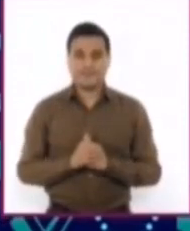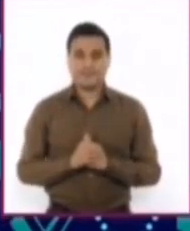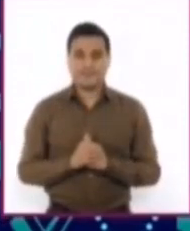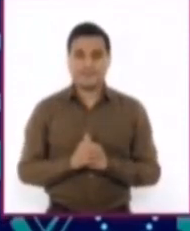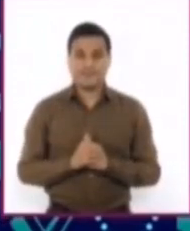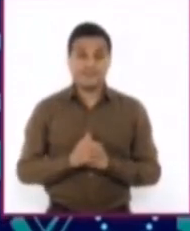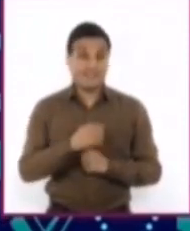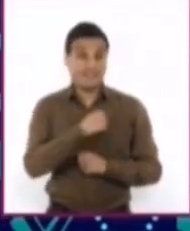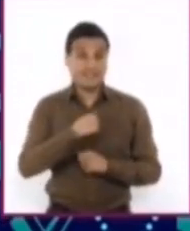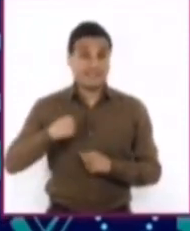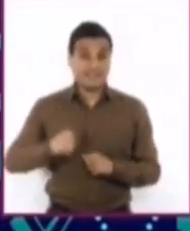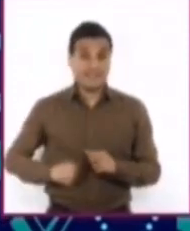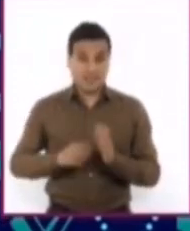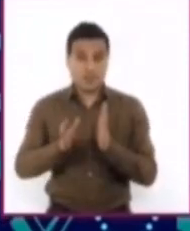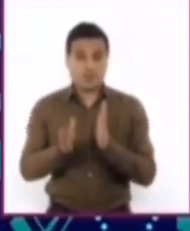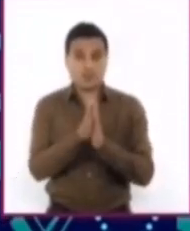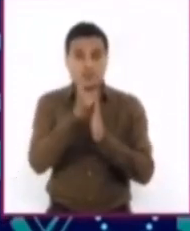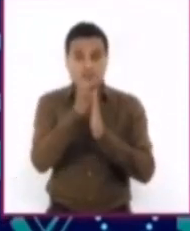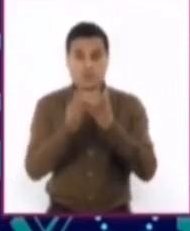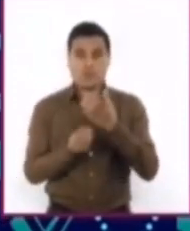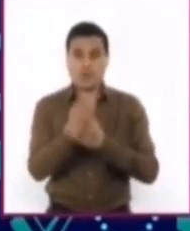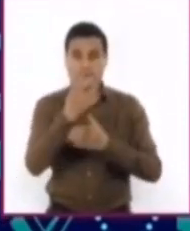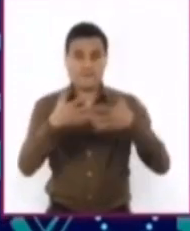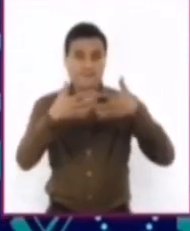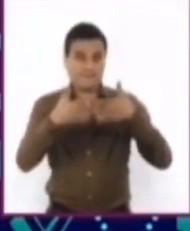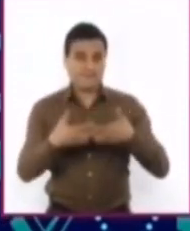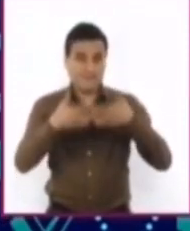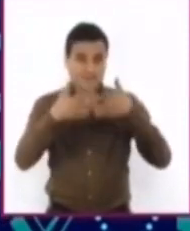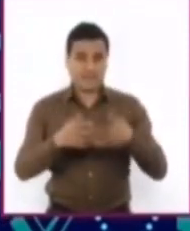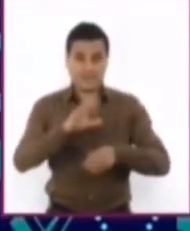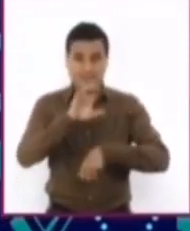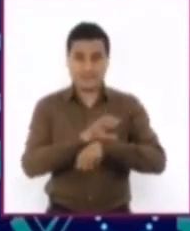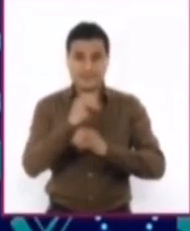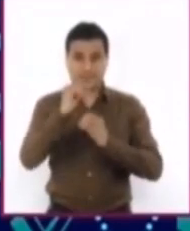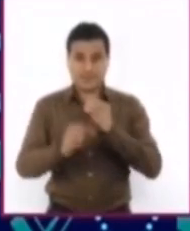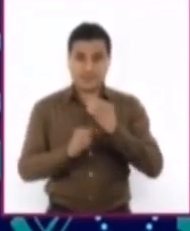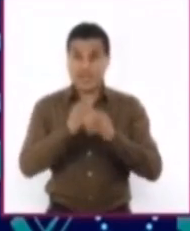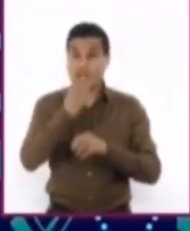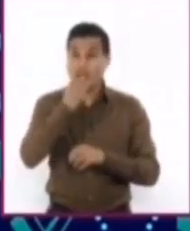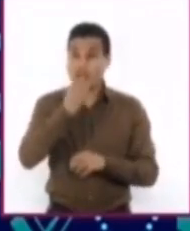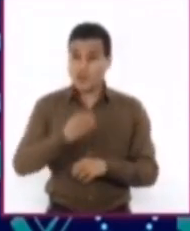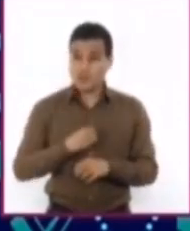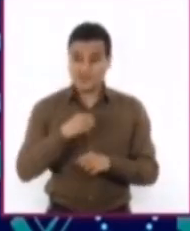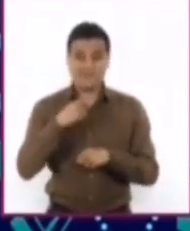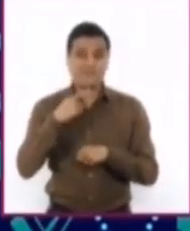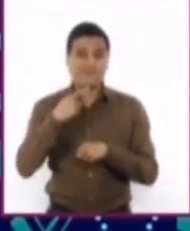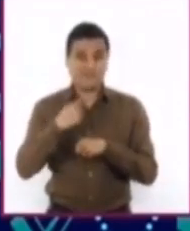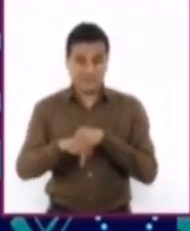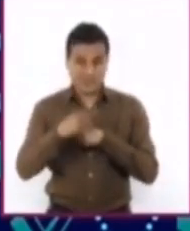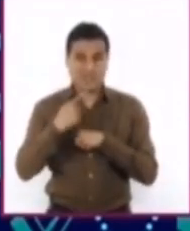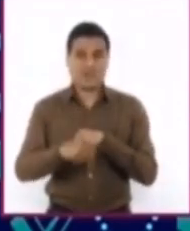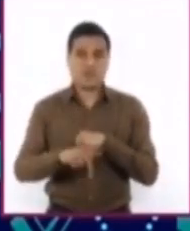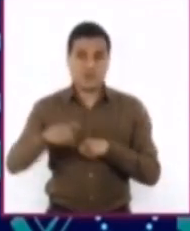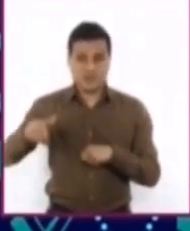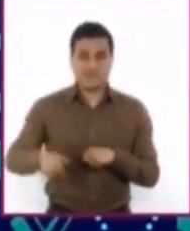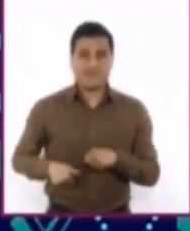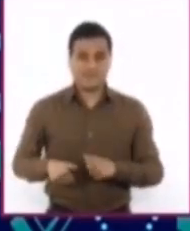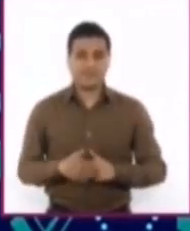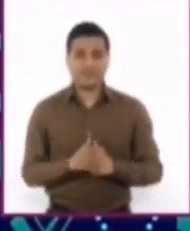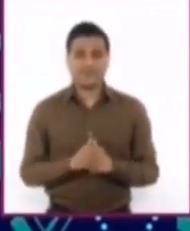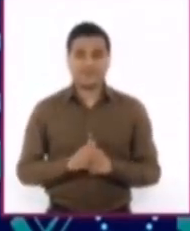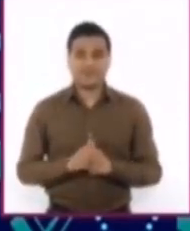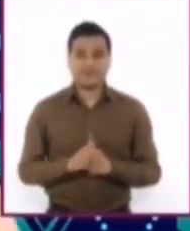China construirá nuevas plantas nucleares a pesar del riesgo que representan las catástrofes nucleares.